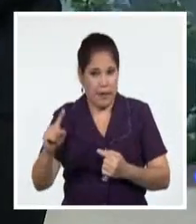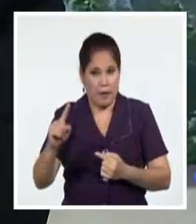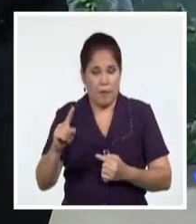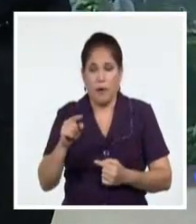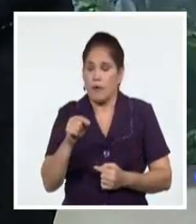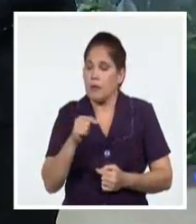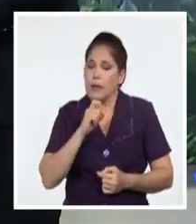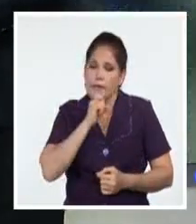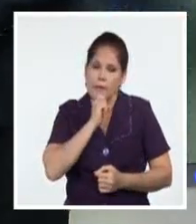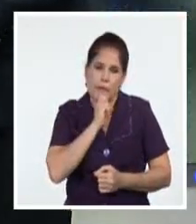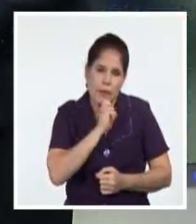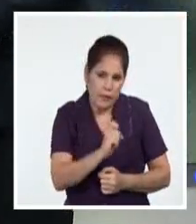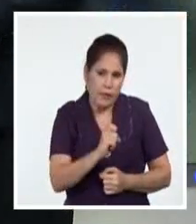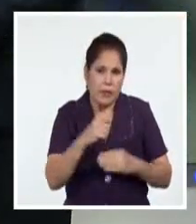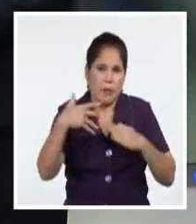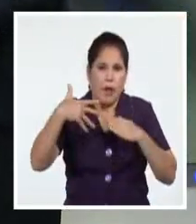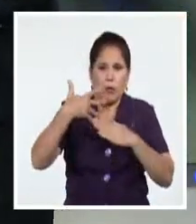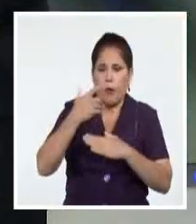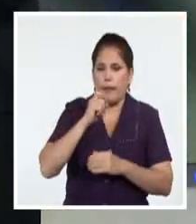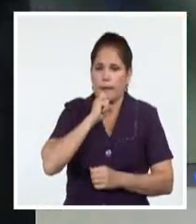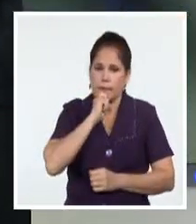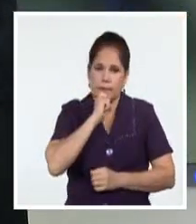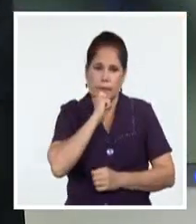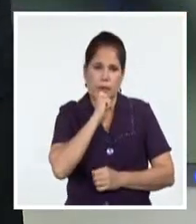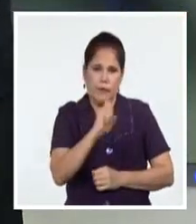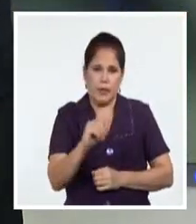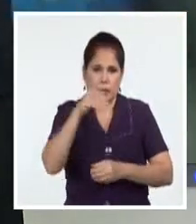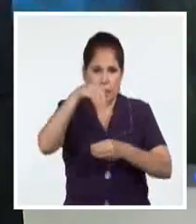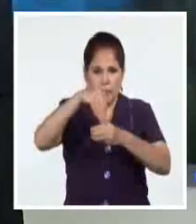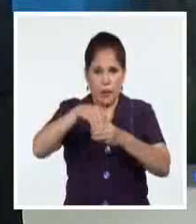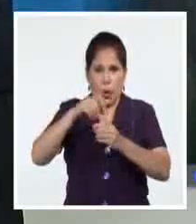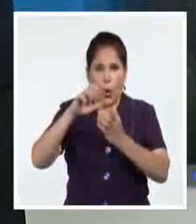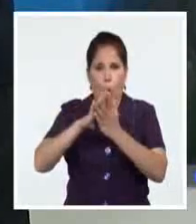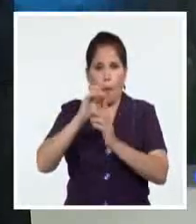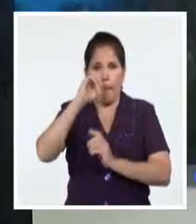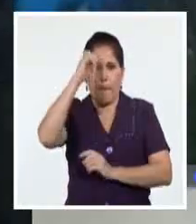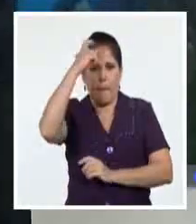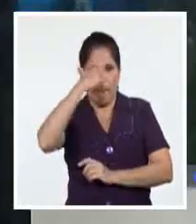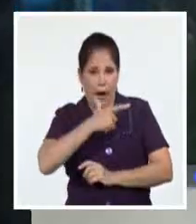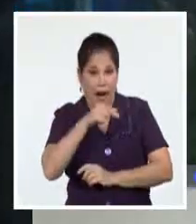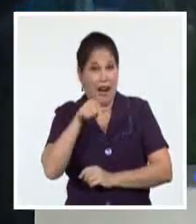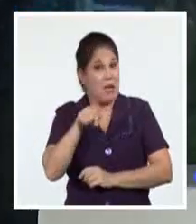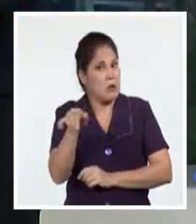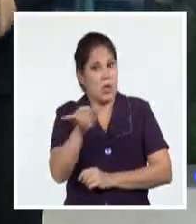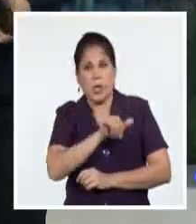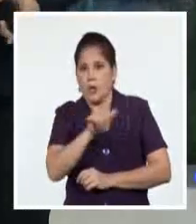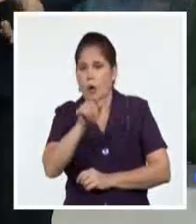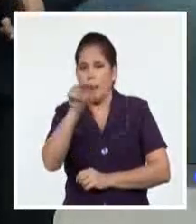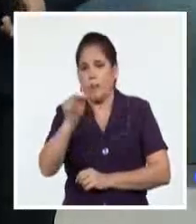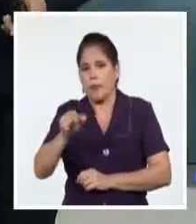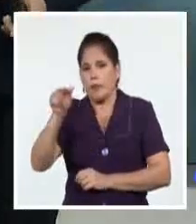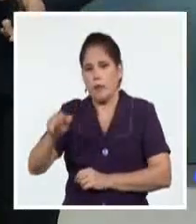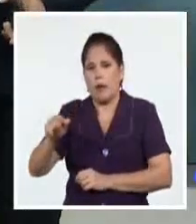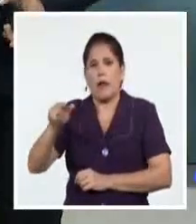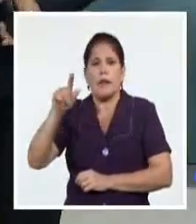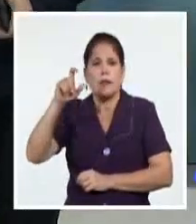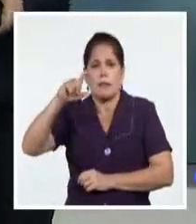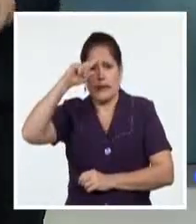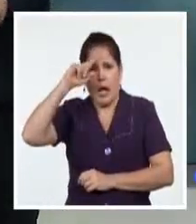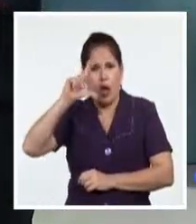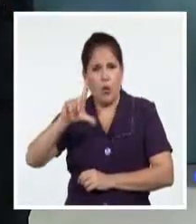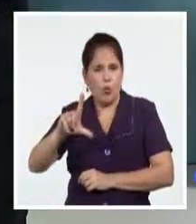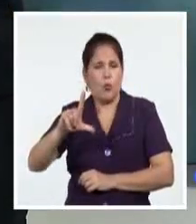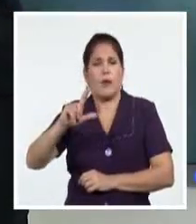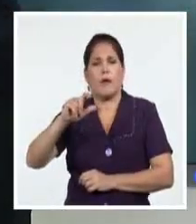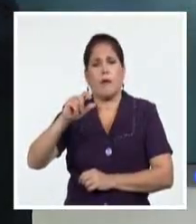infierno debe haber sido la madrugada para los habitantes de La Coloma, por donde entró, y también para los de San Luis, San Juan y Martínez,